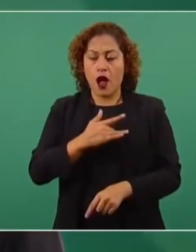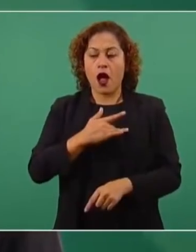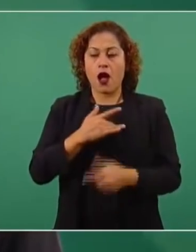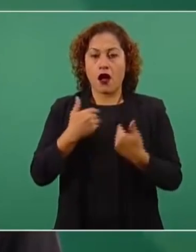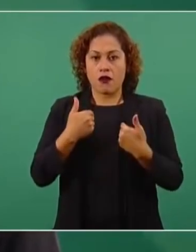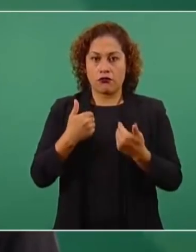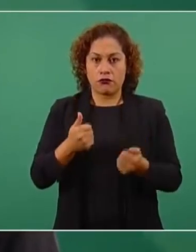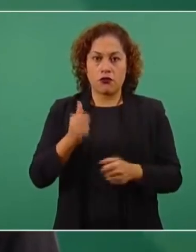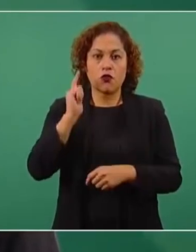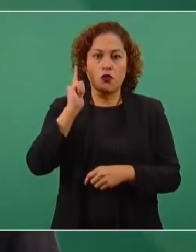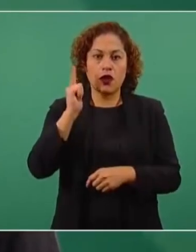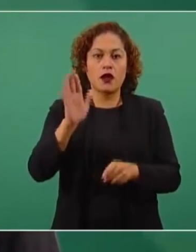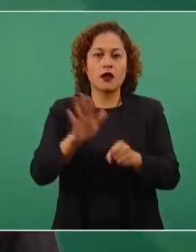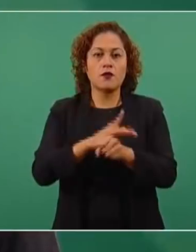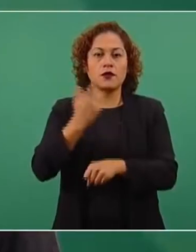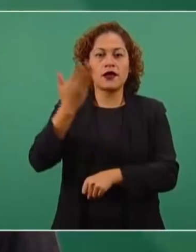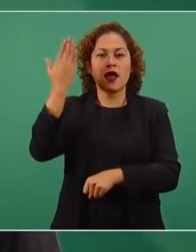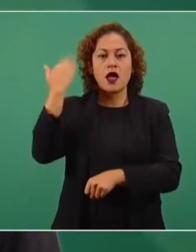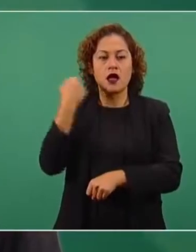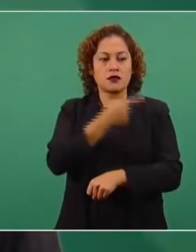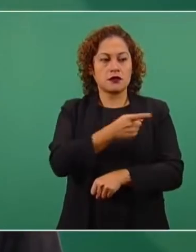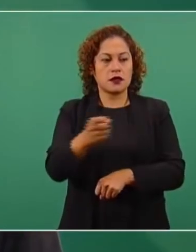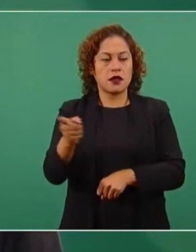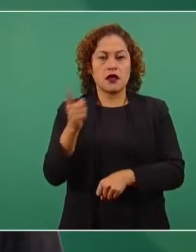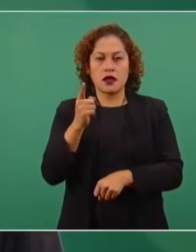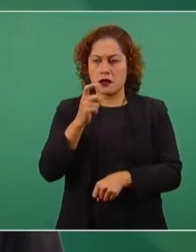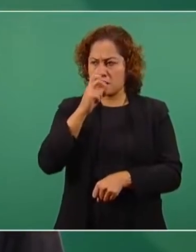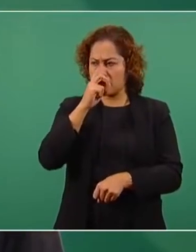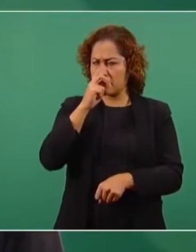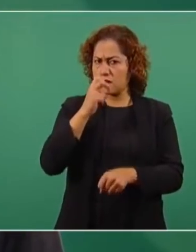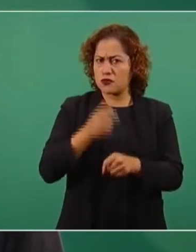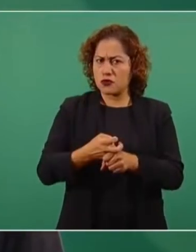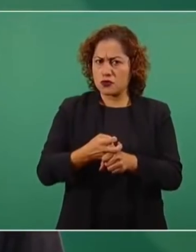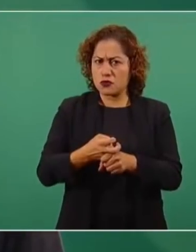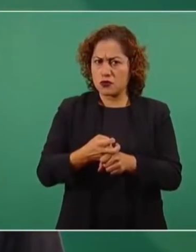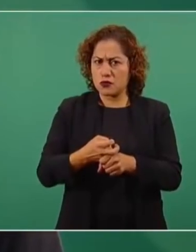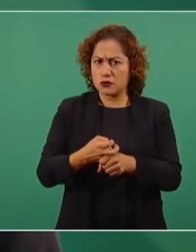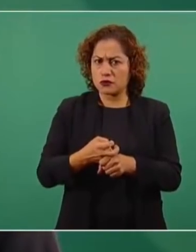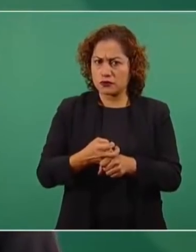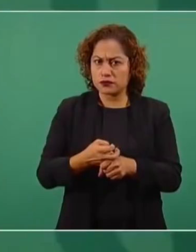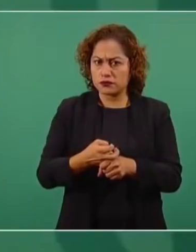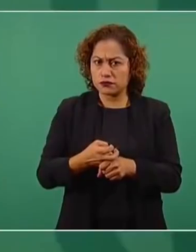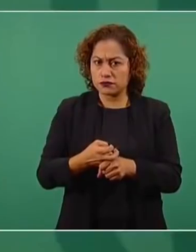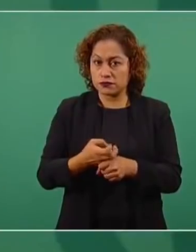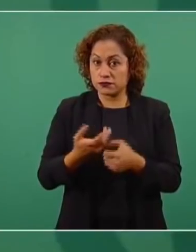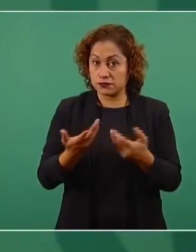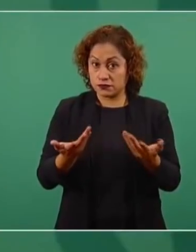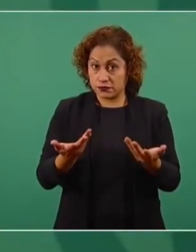hasta es bueno